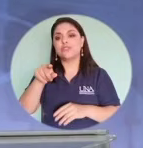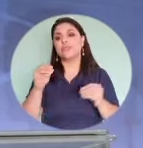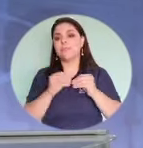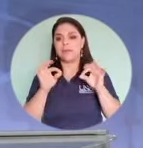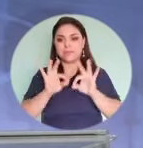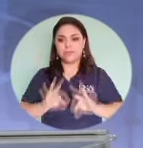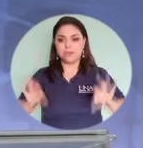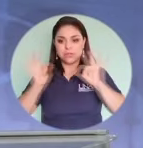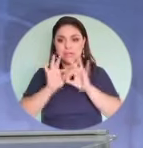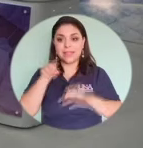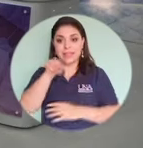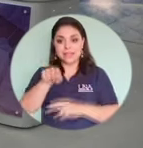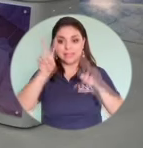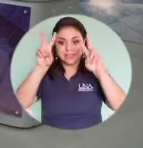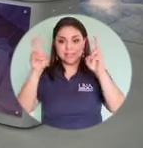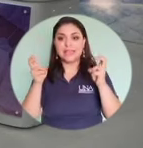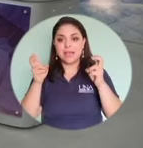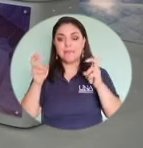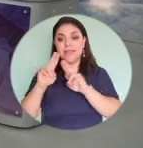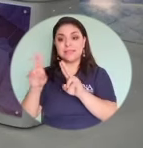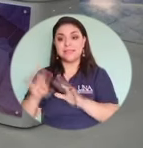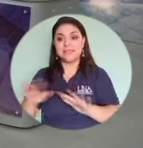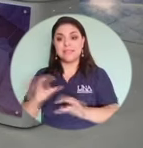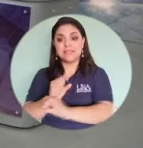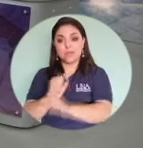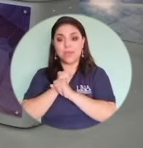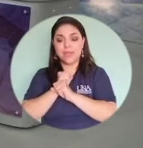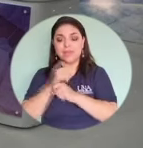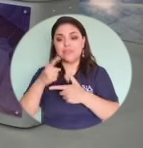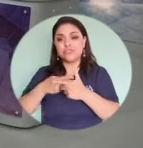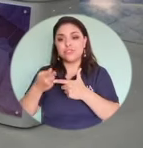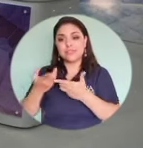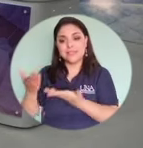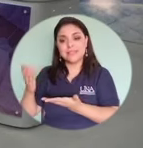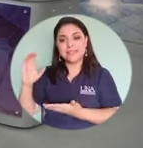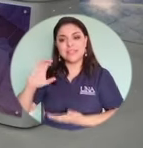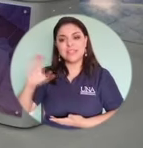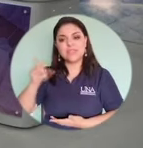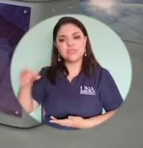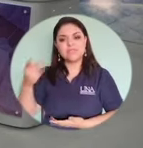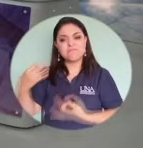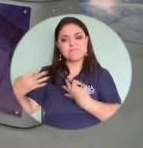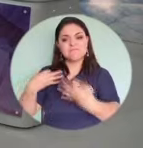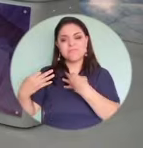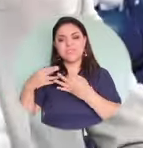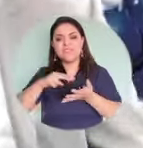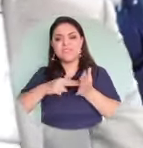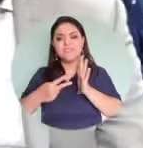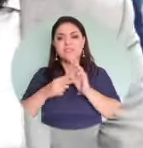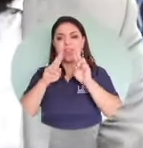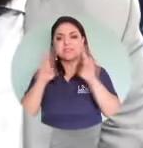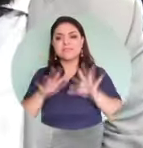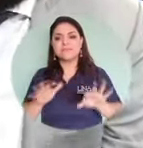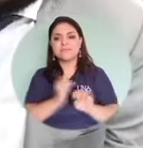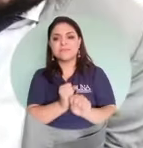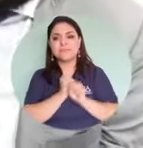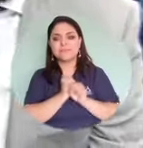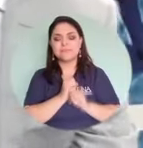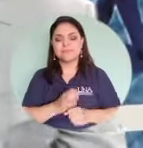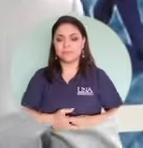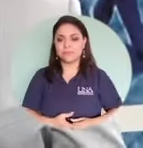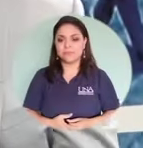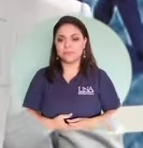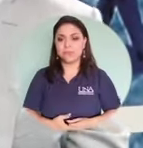importante este tema, la ciberseguridad. Pero entonces, Cristian, ¿qué entendemos por ciberseguridad? Pues básicamente